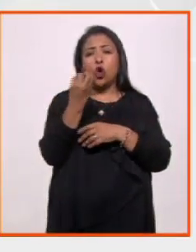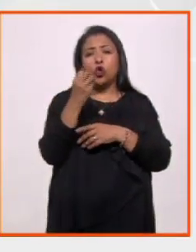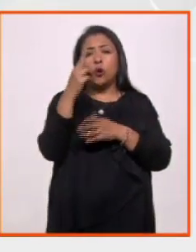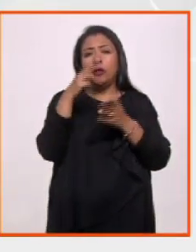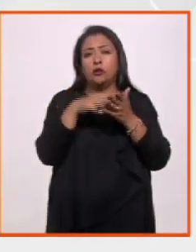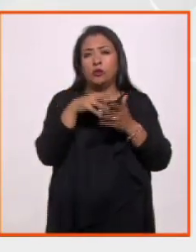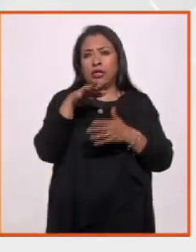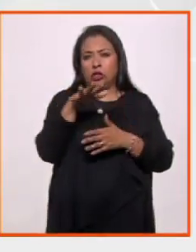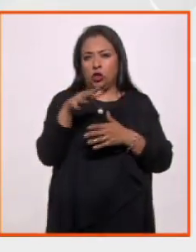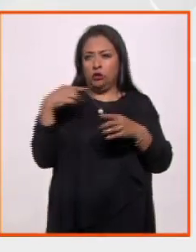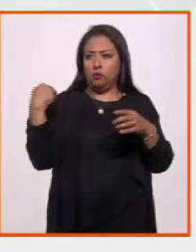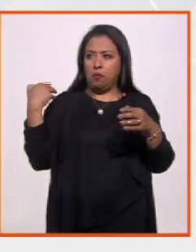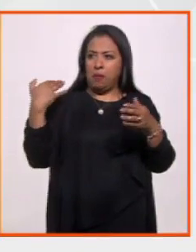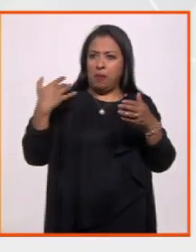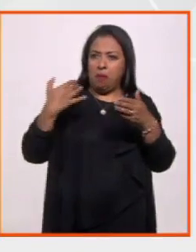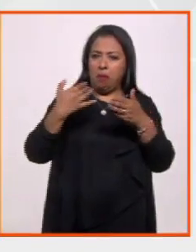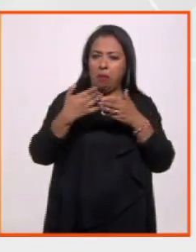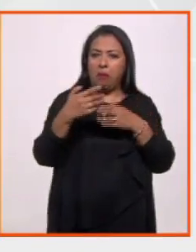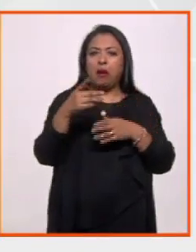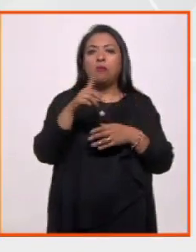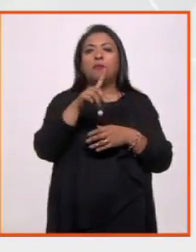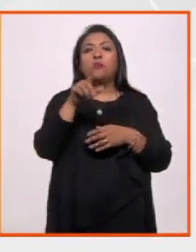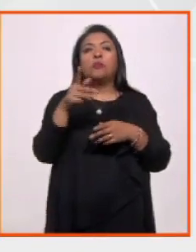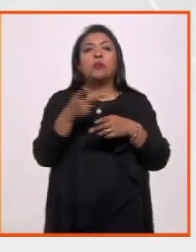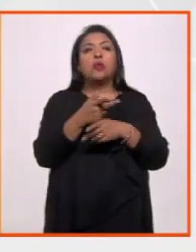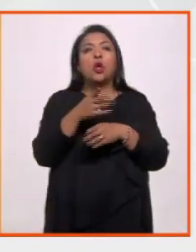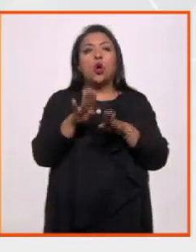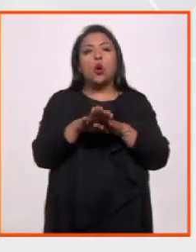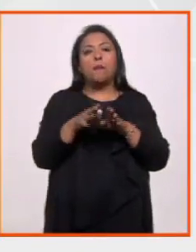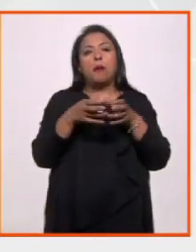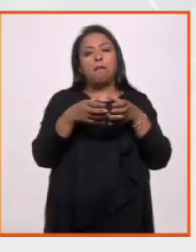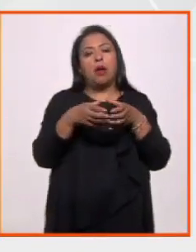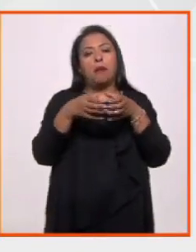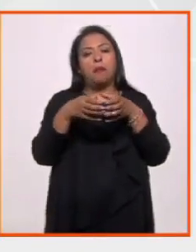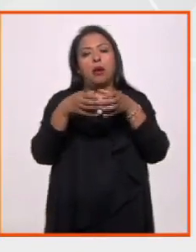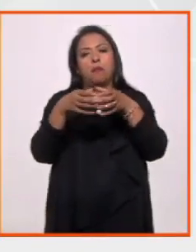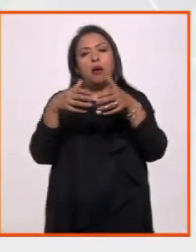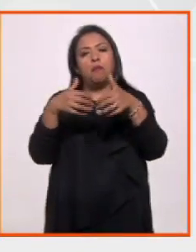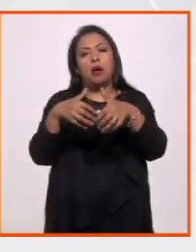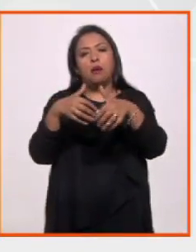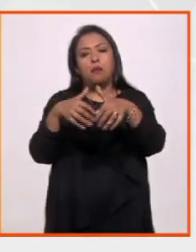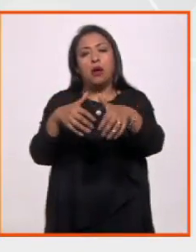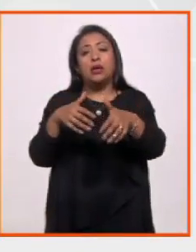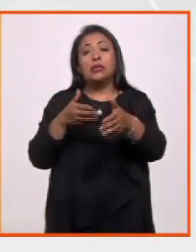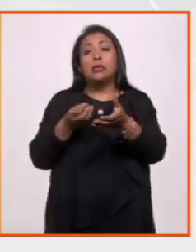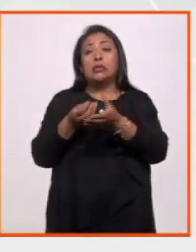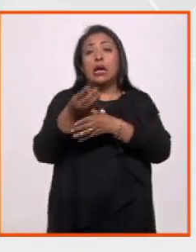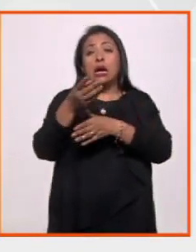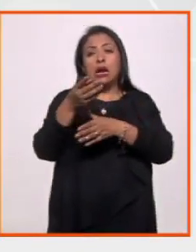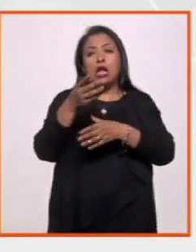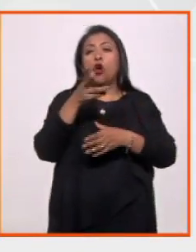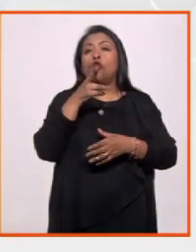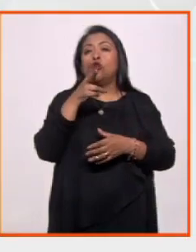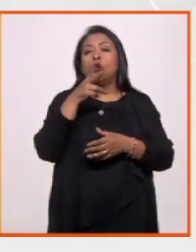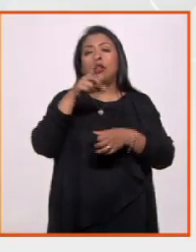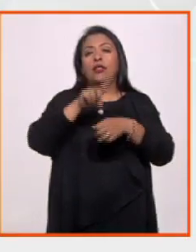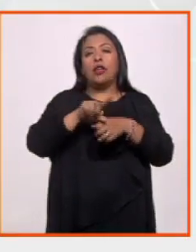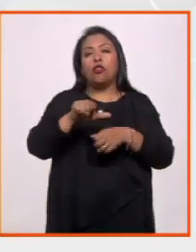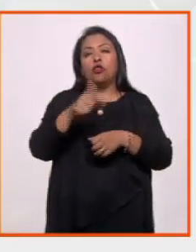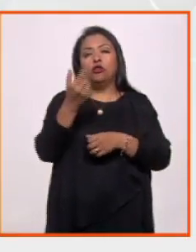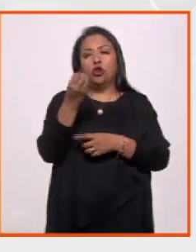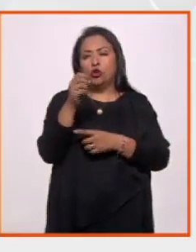de 2018 que derivó en la caravana migratoria que sale de Honduras el 12 de octubre de